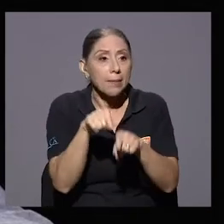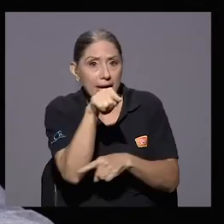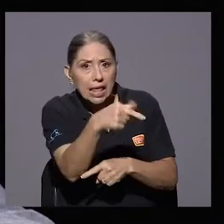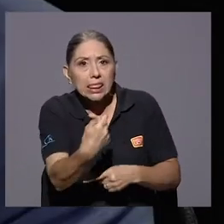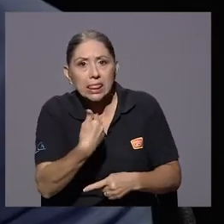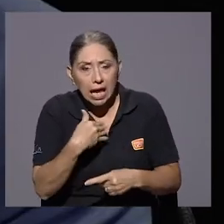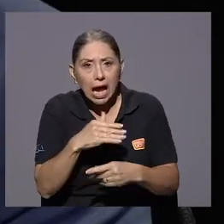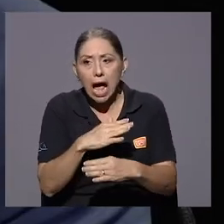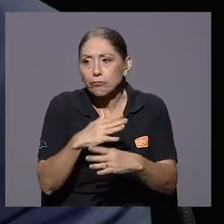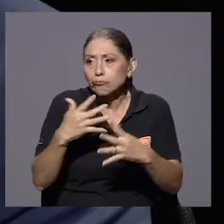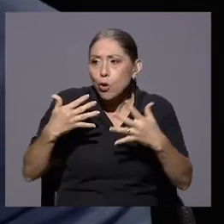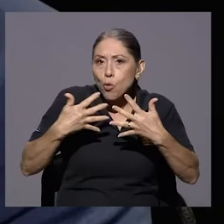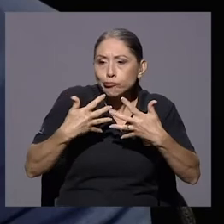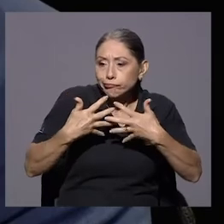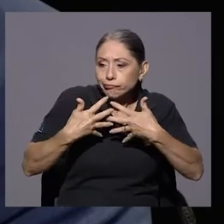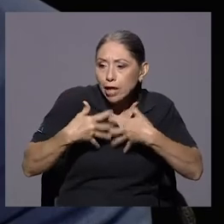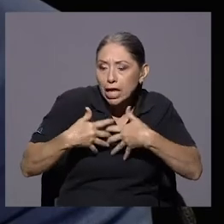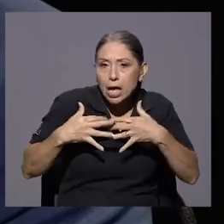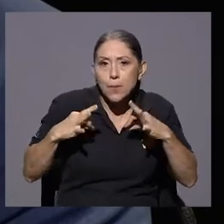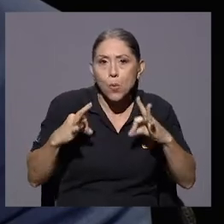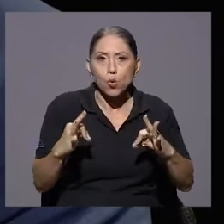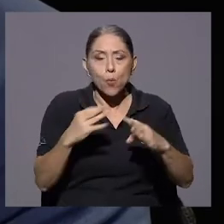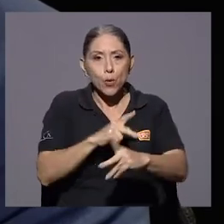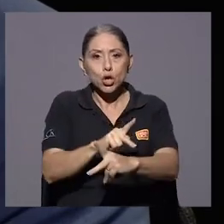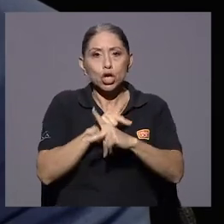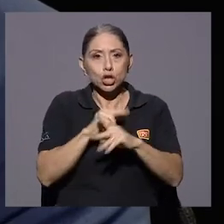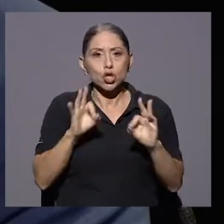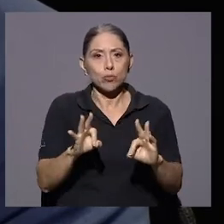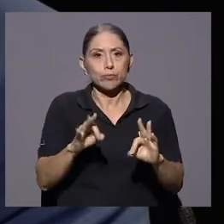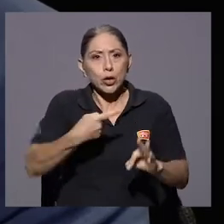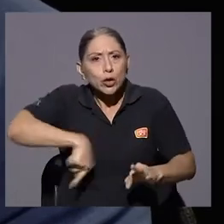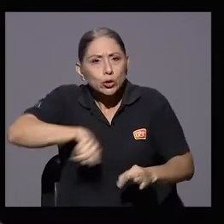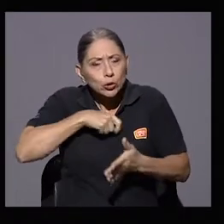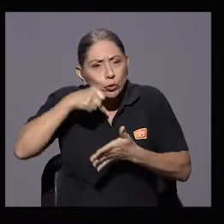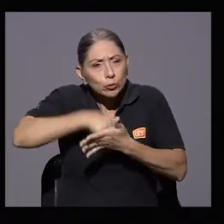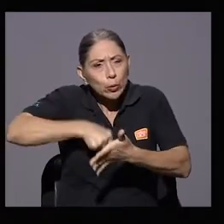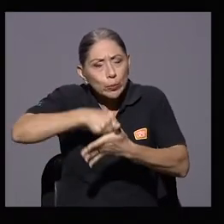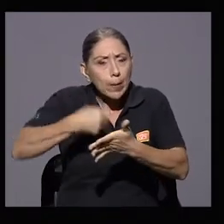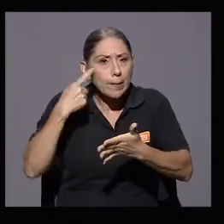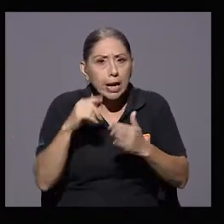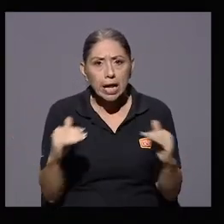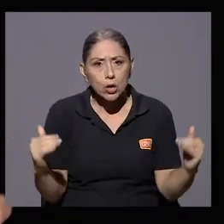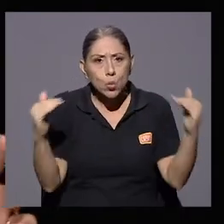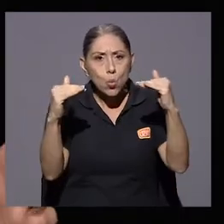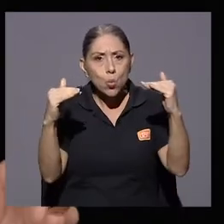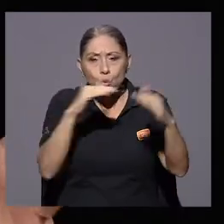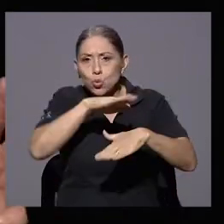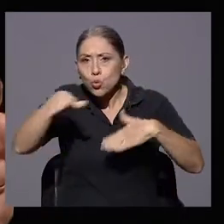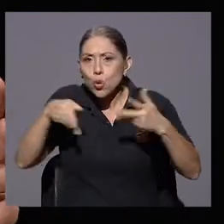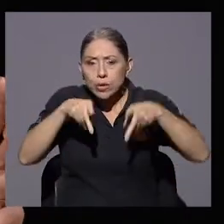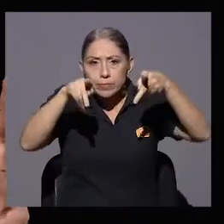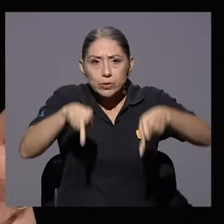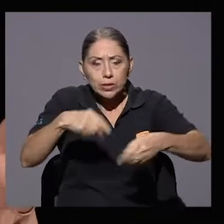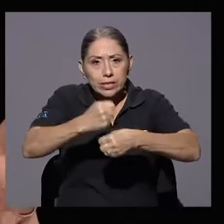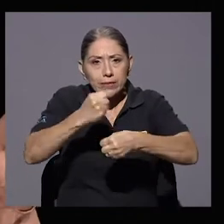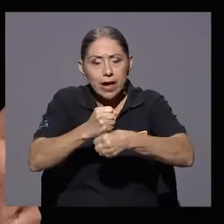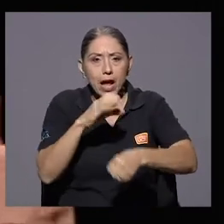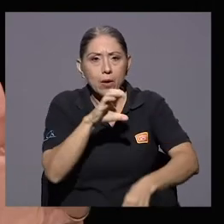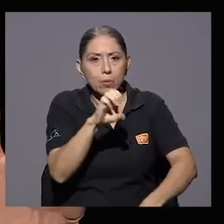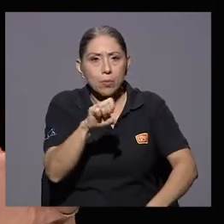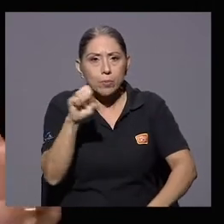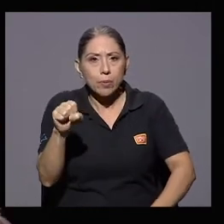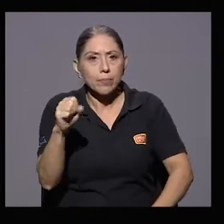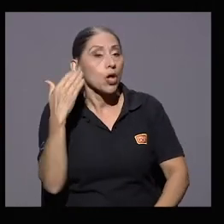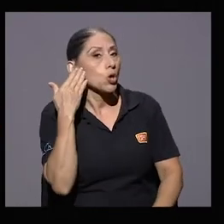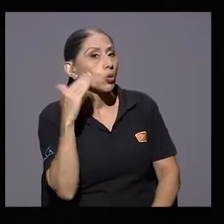hecho nosotros, esa igualdad de trato para todos los trabajadores de la institución. No sé si lo manejan en números, pero me podría dar como